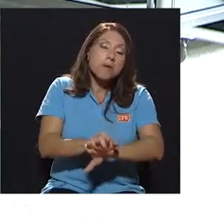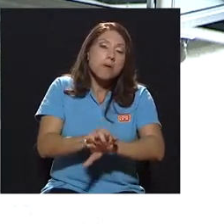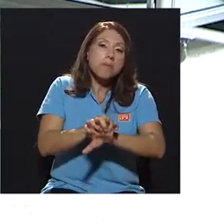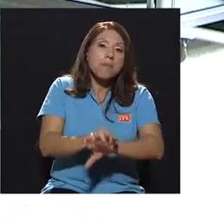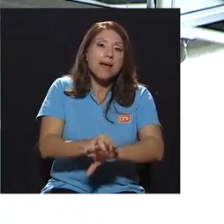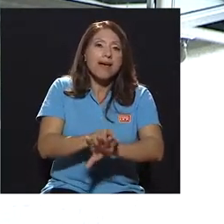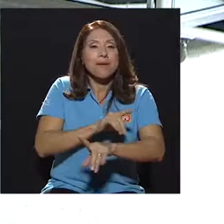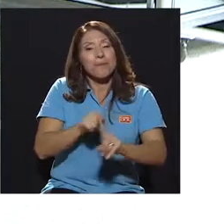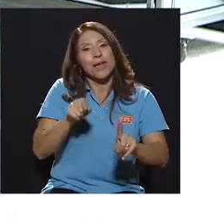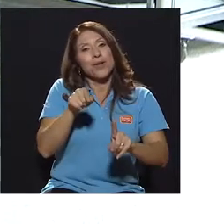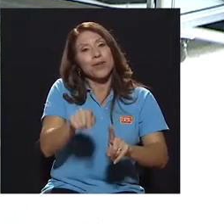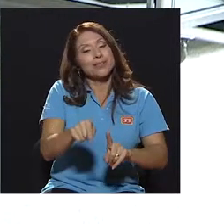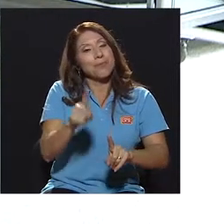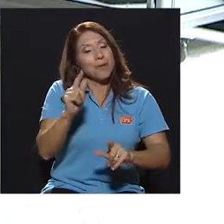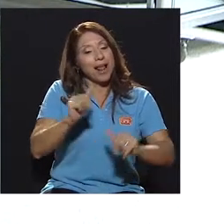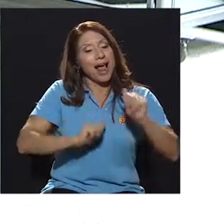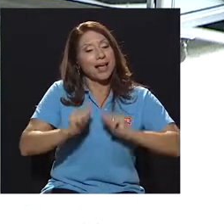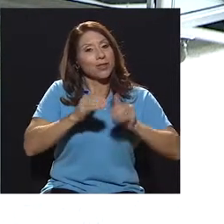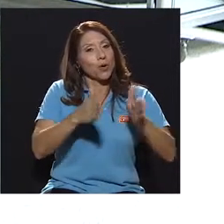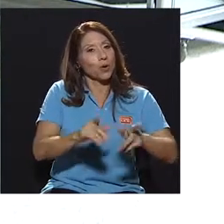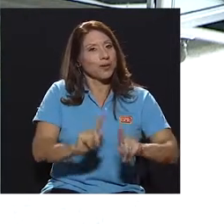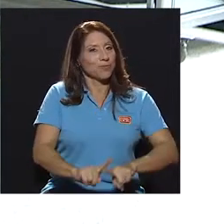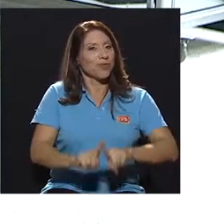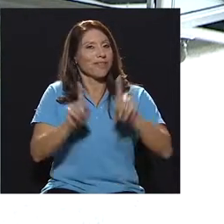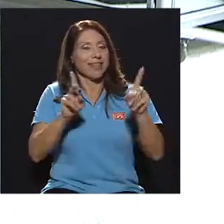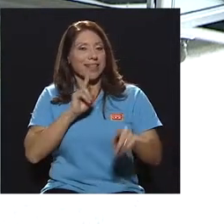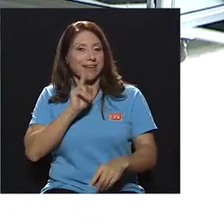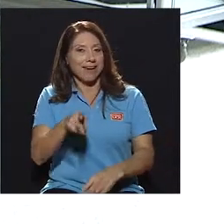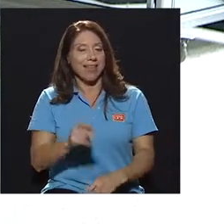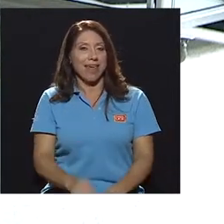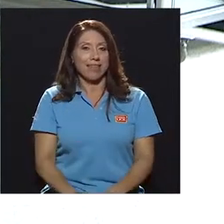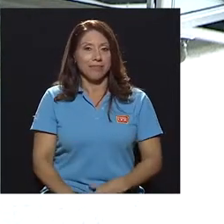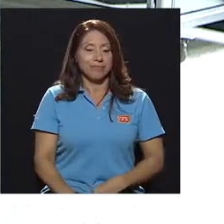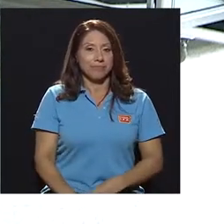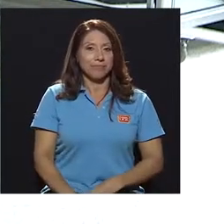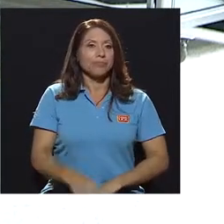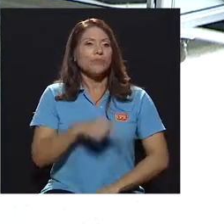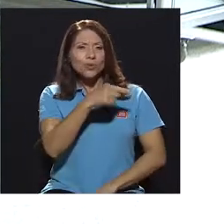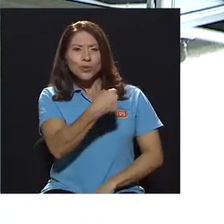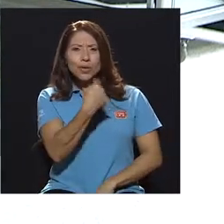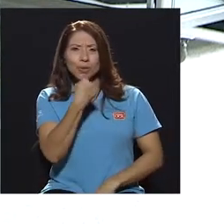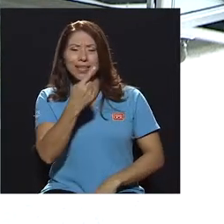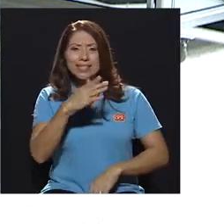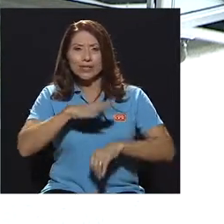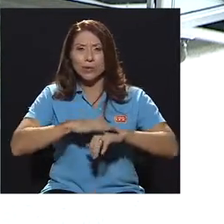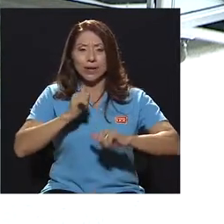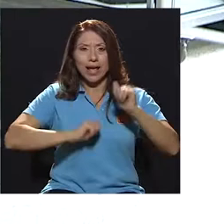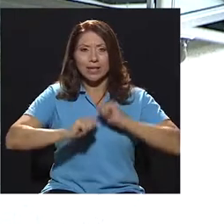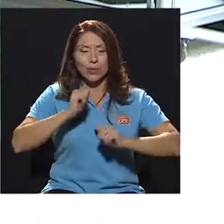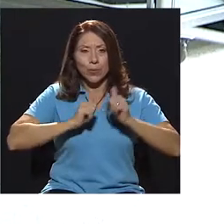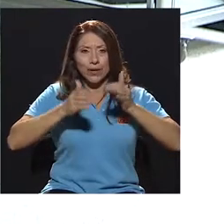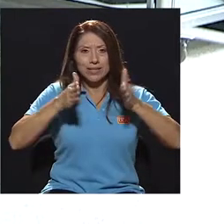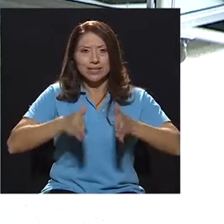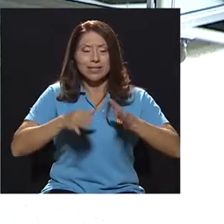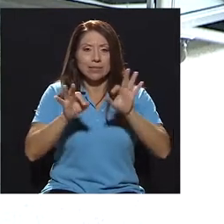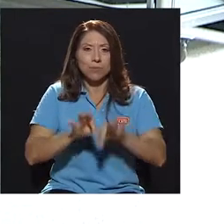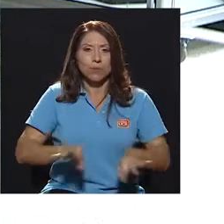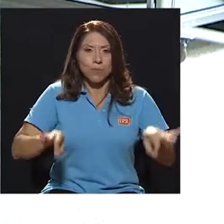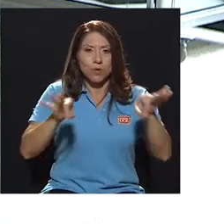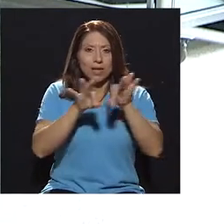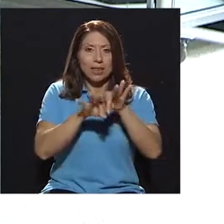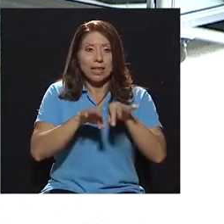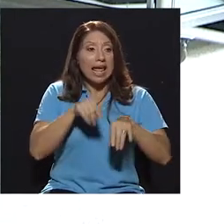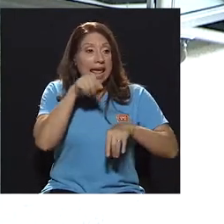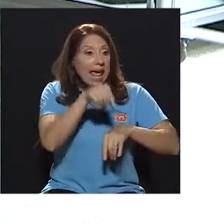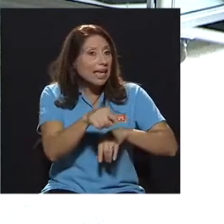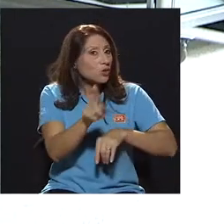pero es para no lesionar al actor pero eso es muy diferente a la realidad. Esto que usted menciona de actor es muy importante. Esto no